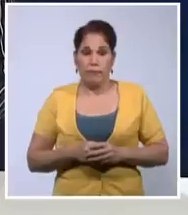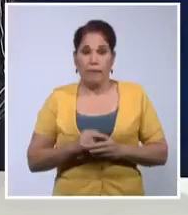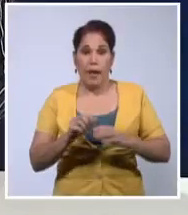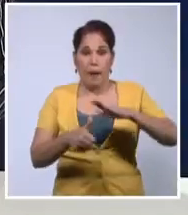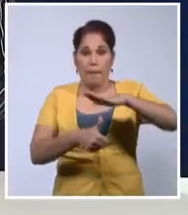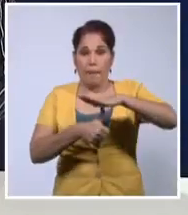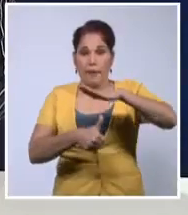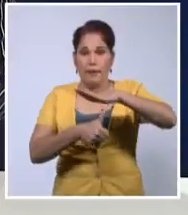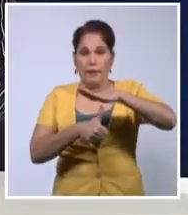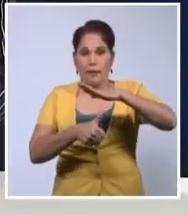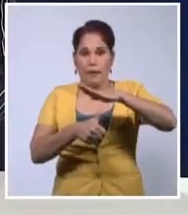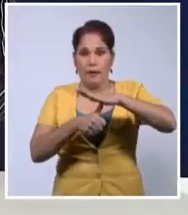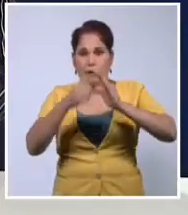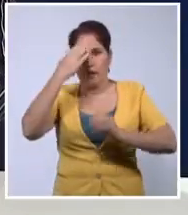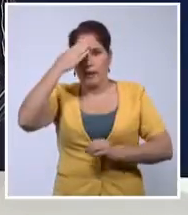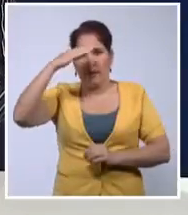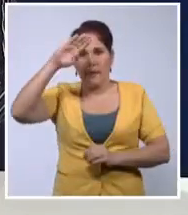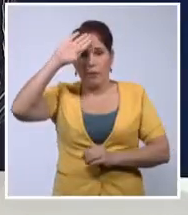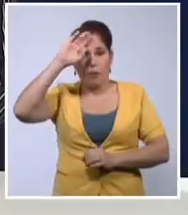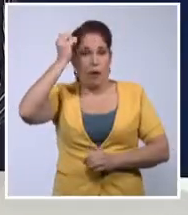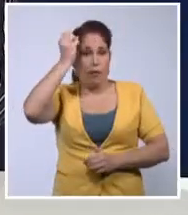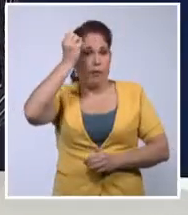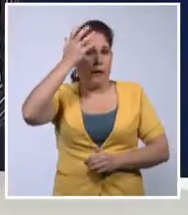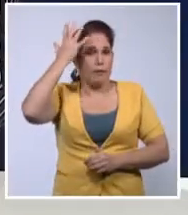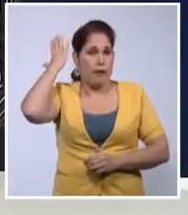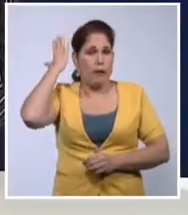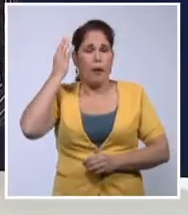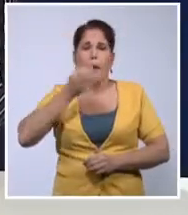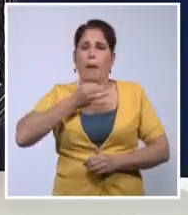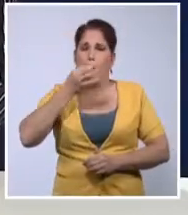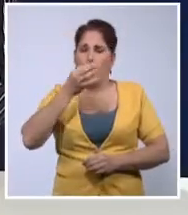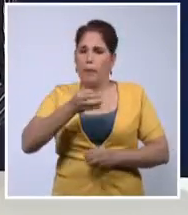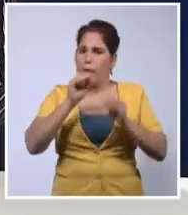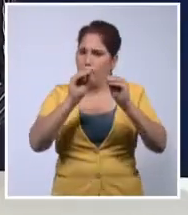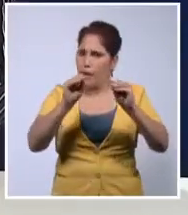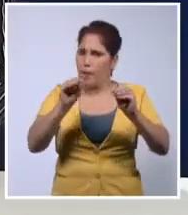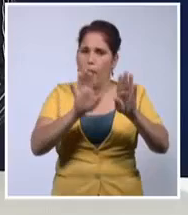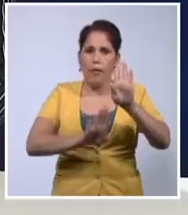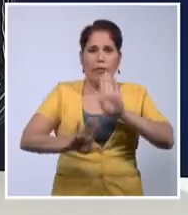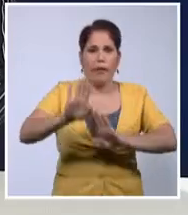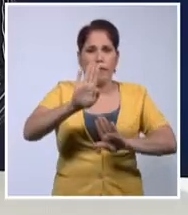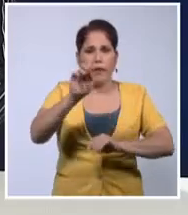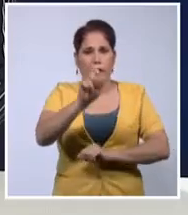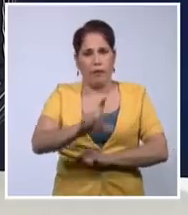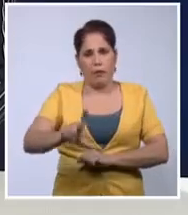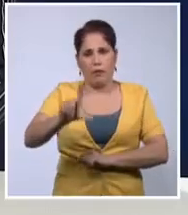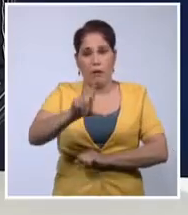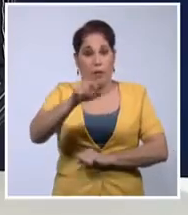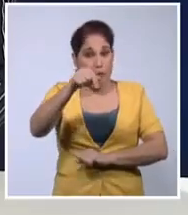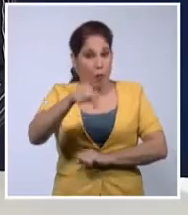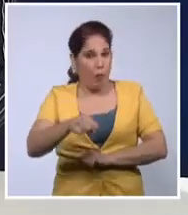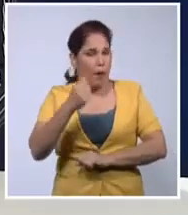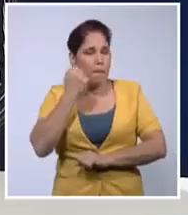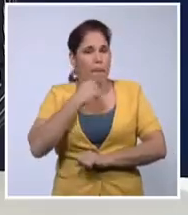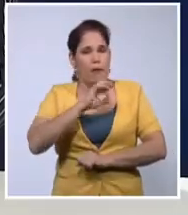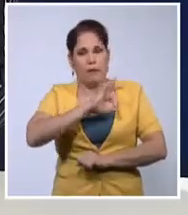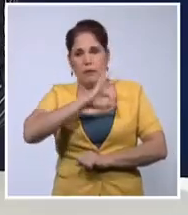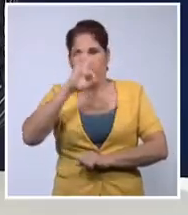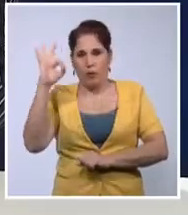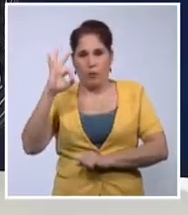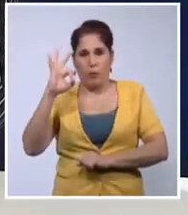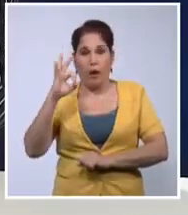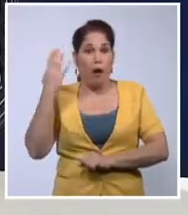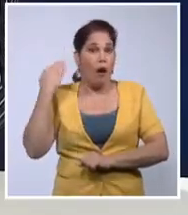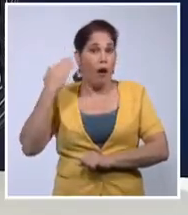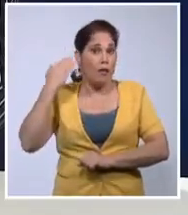El presidente de la República de Cuba, Miguel Díaz Canel Bermúdez, llamó a defender el socialismo hoy más que nunca cuando